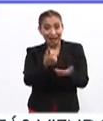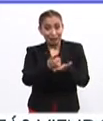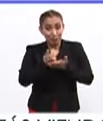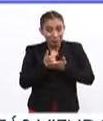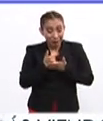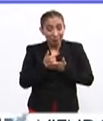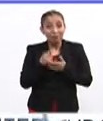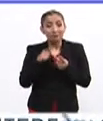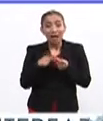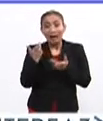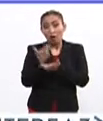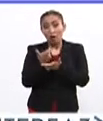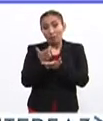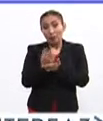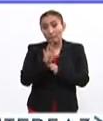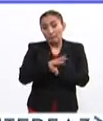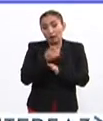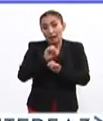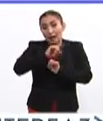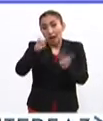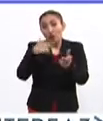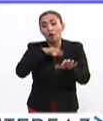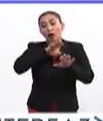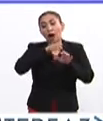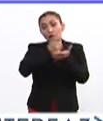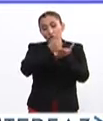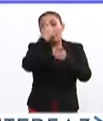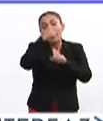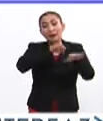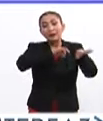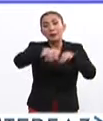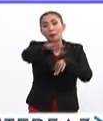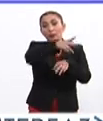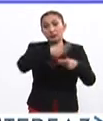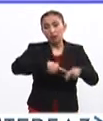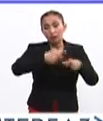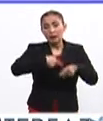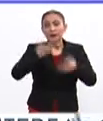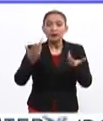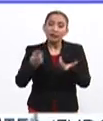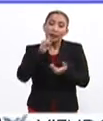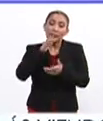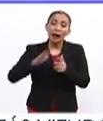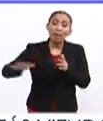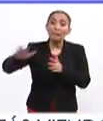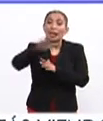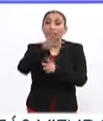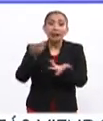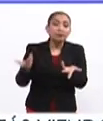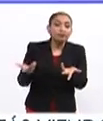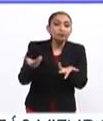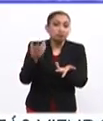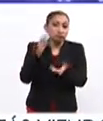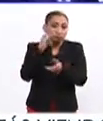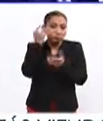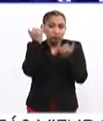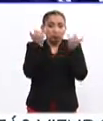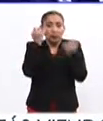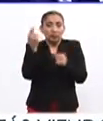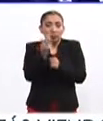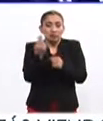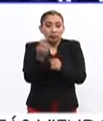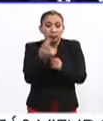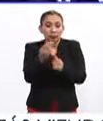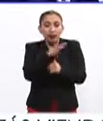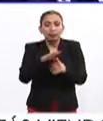la economía, porque obviamente genera empleos y genera recursos, pero también el medio ambiente, porque bueno, pues obviamente se requiere